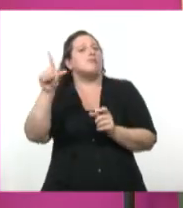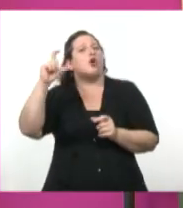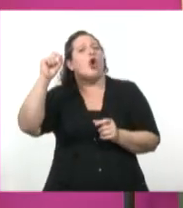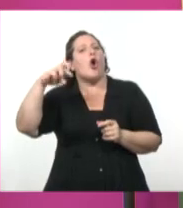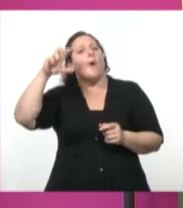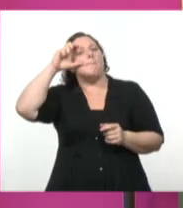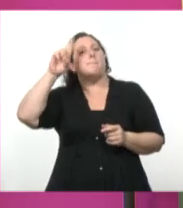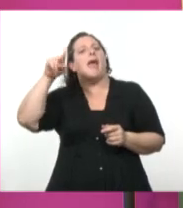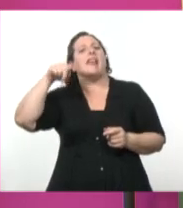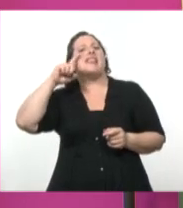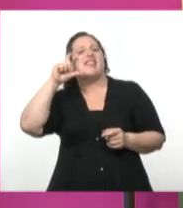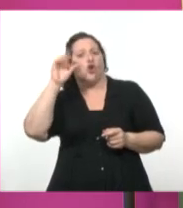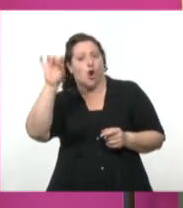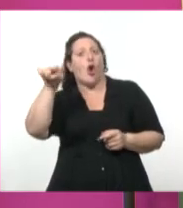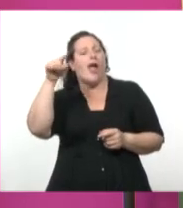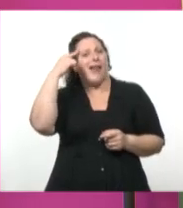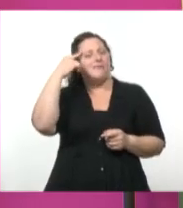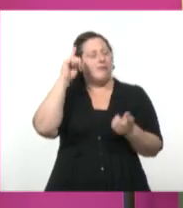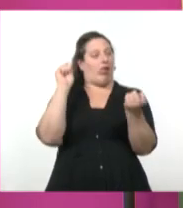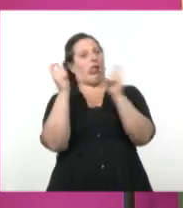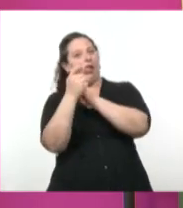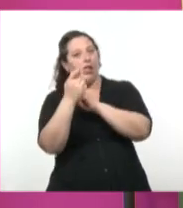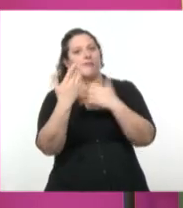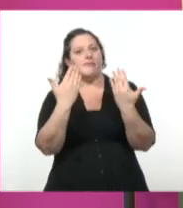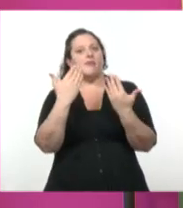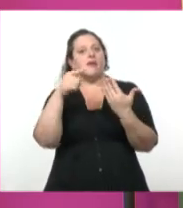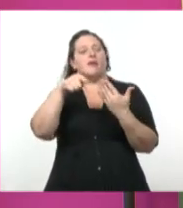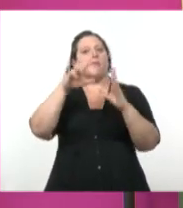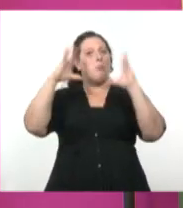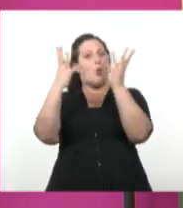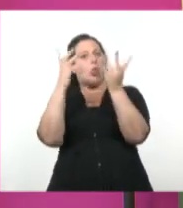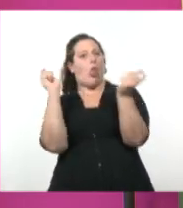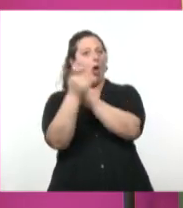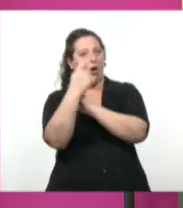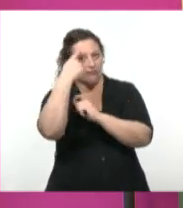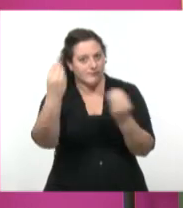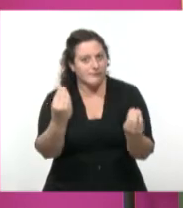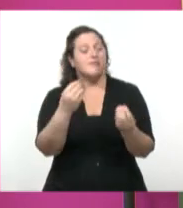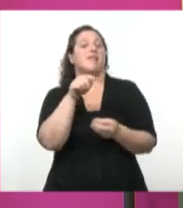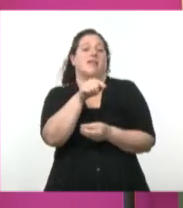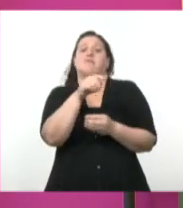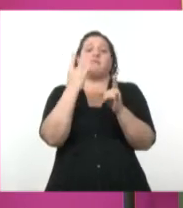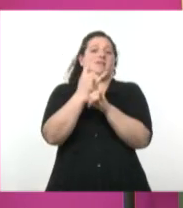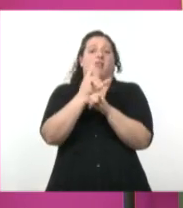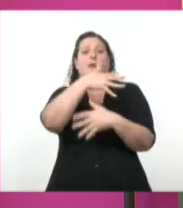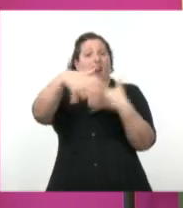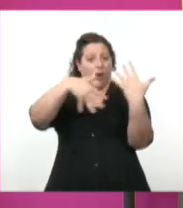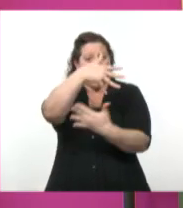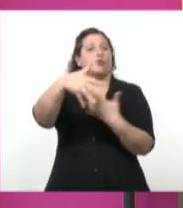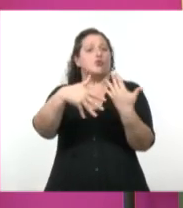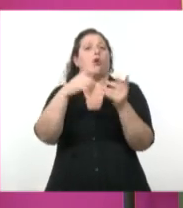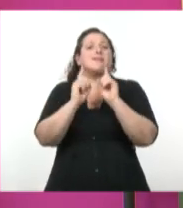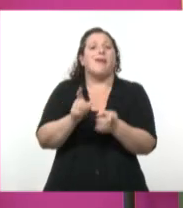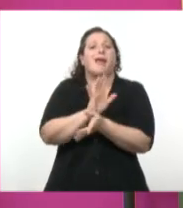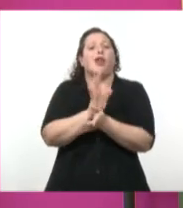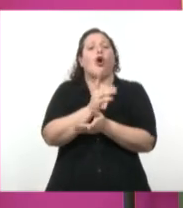paradigma, de mentalidad. Por eso todos los procesos revolucionarios implica esta transformación, esta construcción de un nuevo sujeto